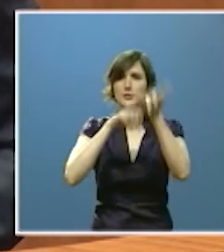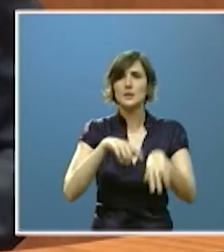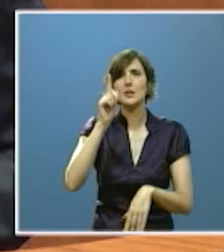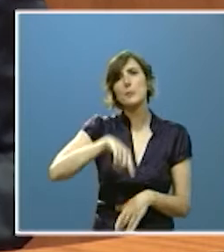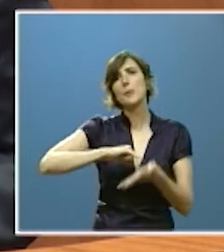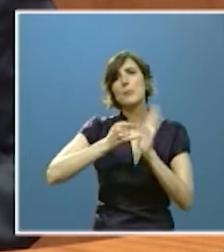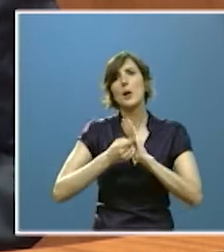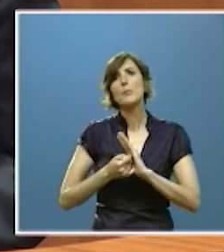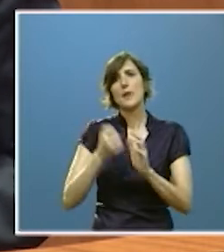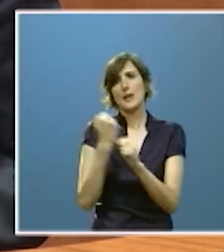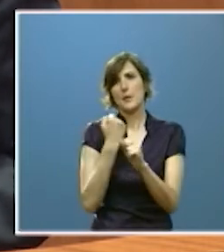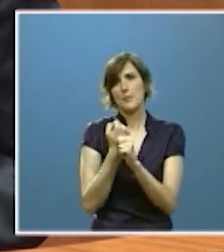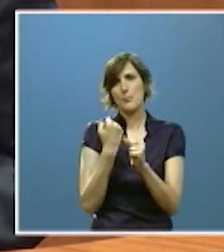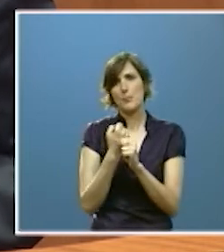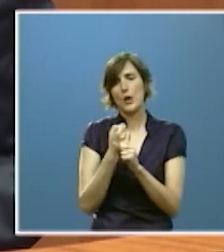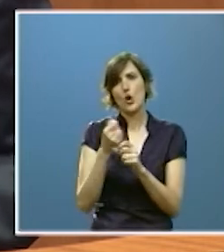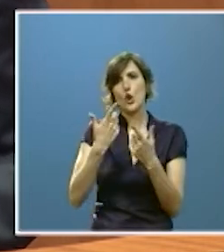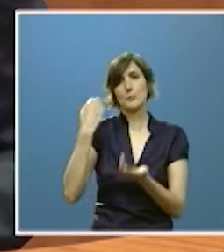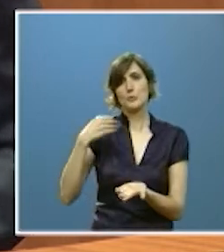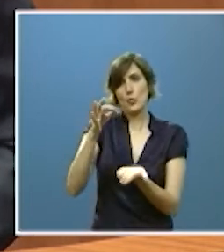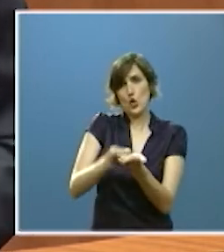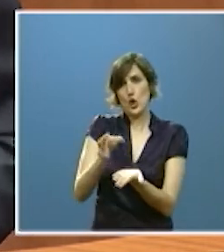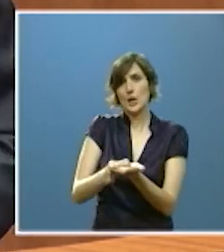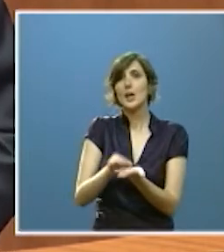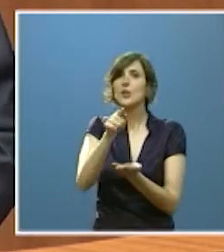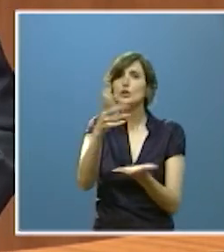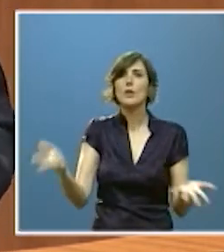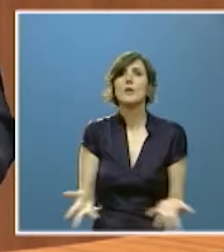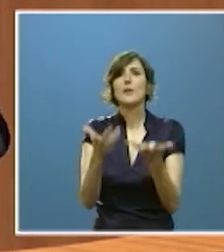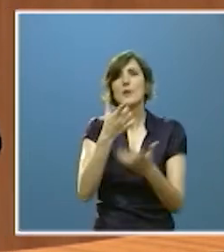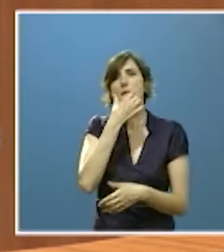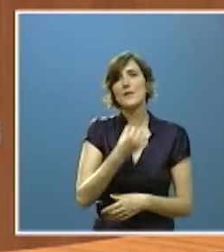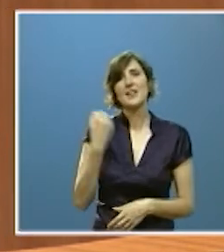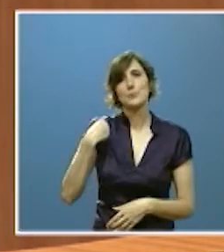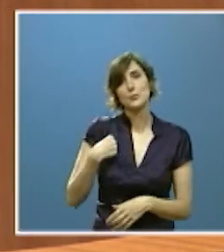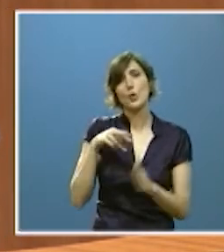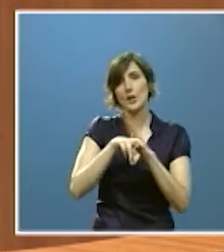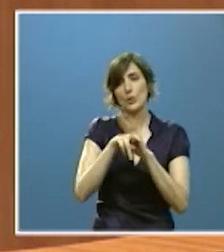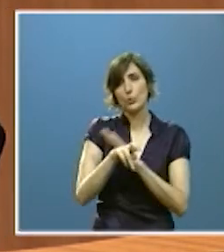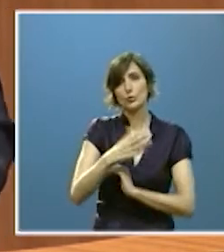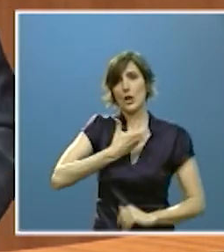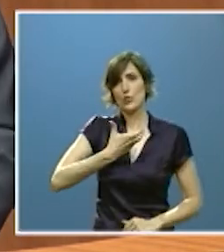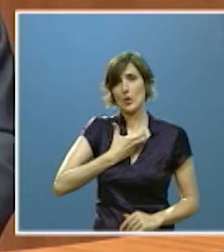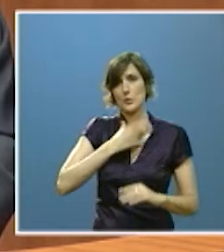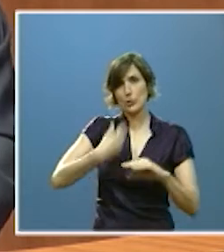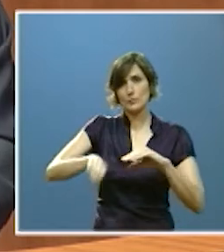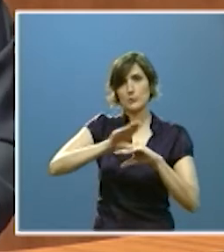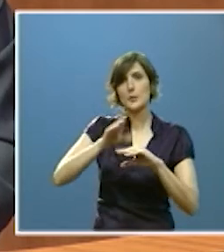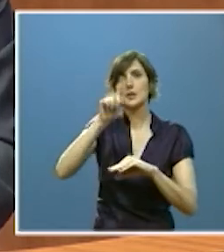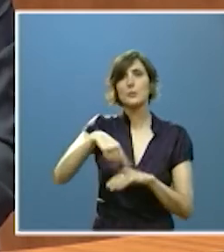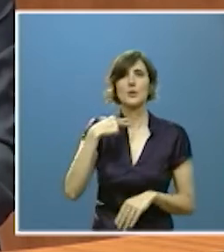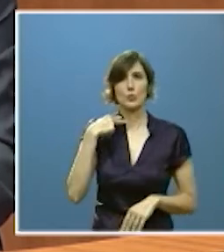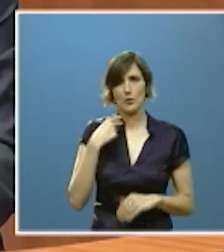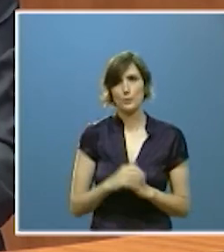plan de empleo local favoreciendo además la adicionalidad de recursos aportados por los propios ayuntamientos y diputaciones